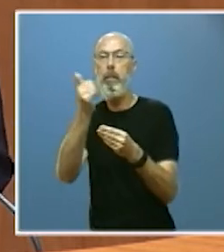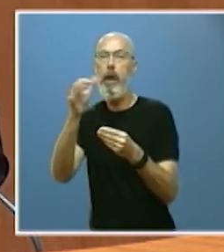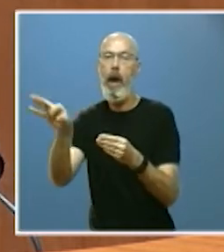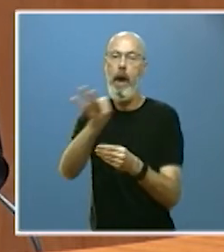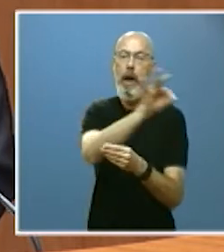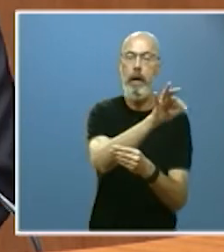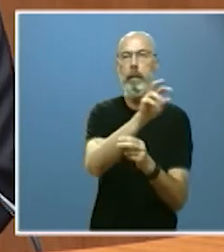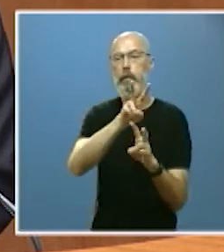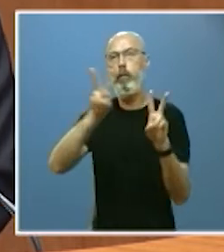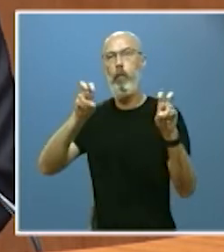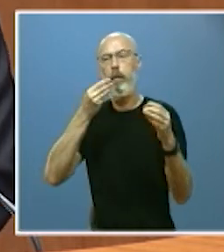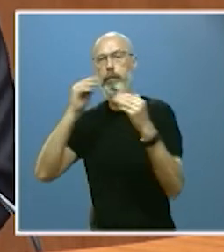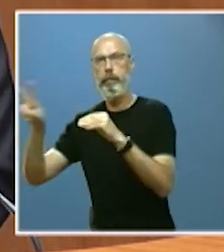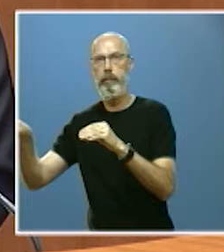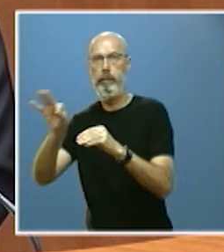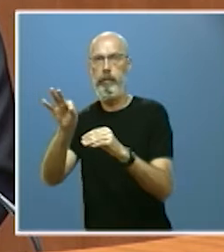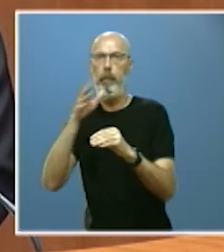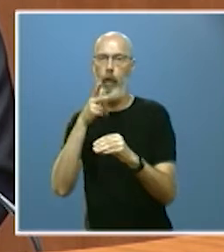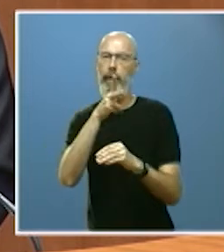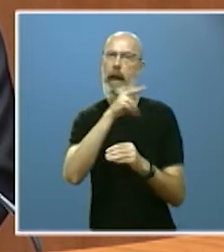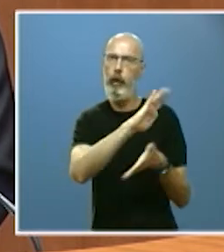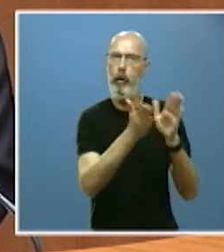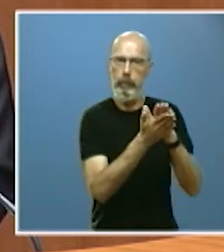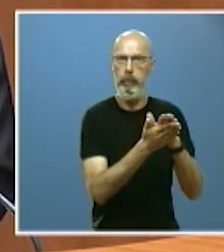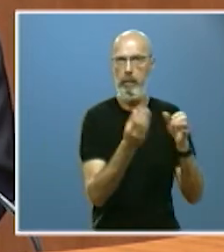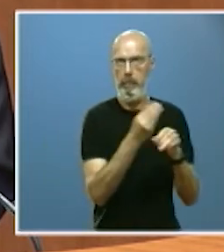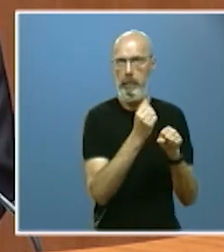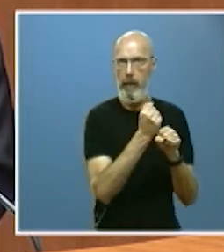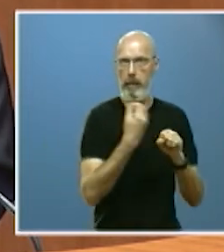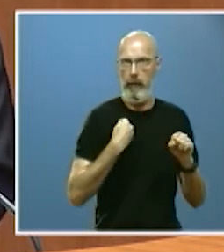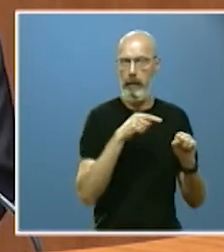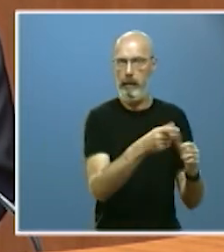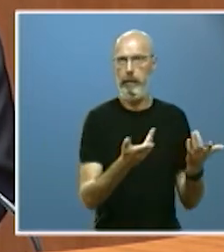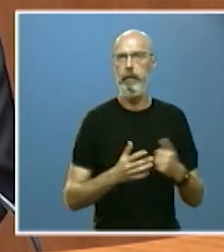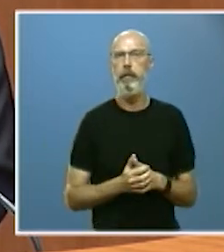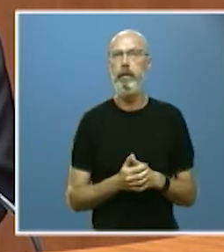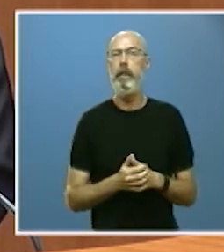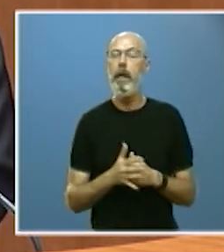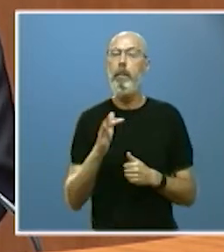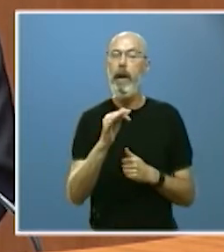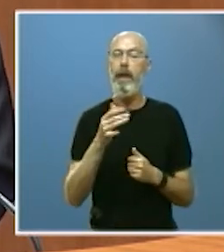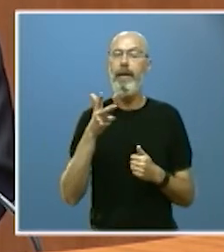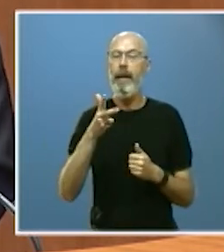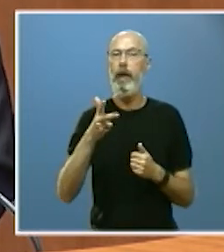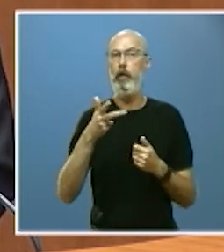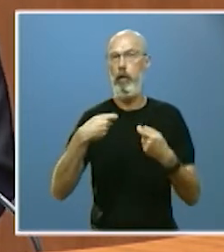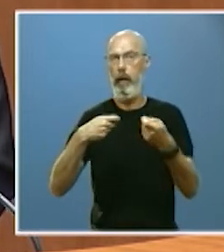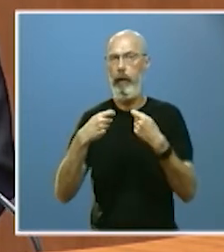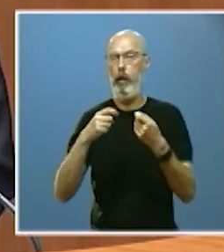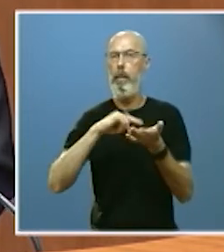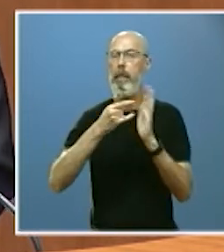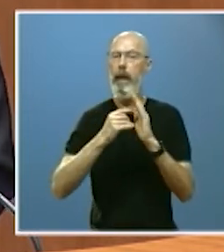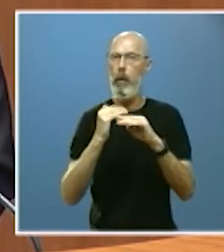que ejercen su derecho a la conciliación y medidas para fomentar la aplicación de planes de igualdad aumentar la